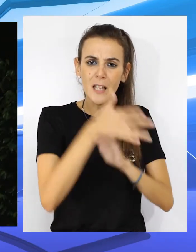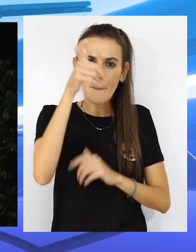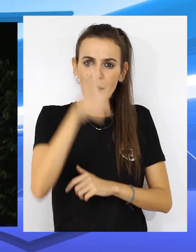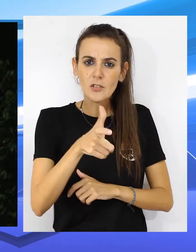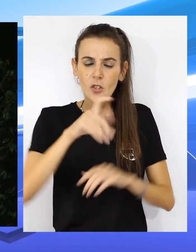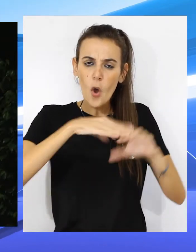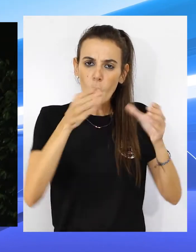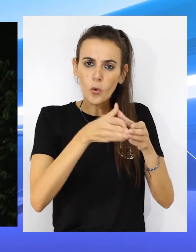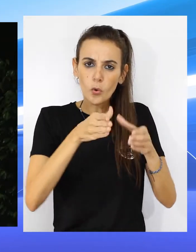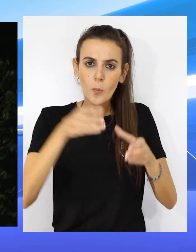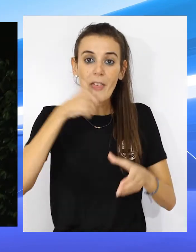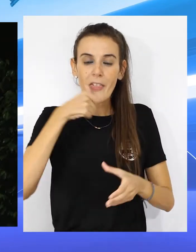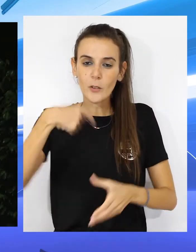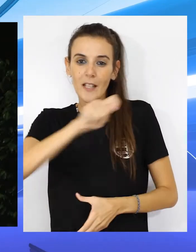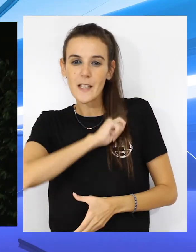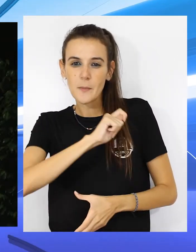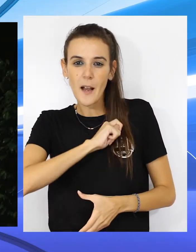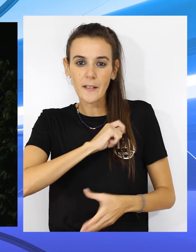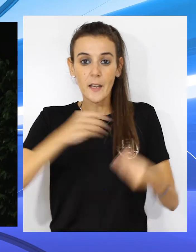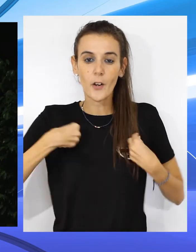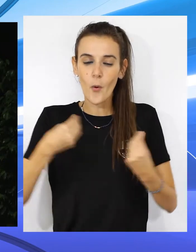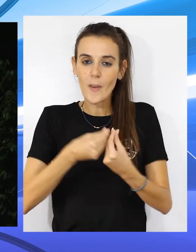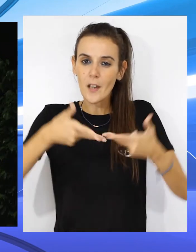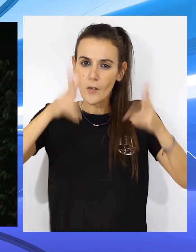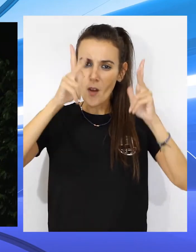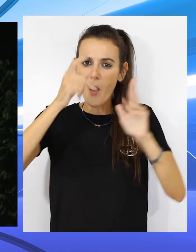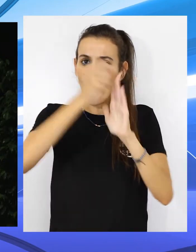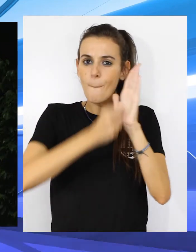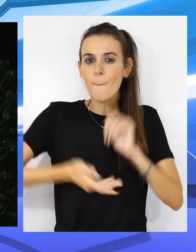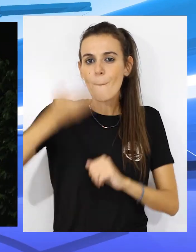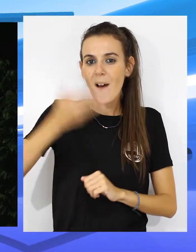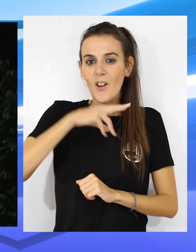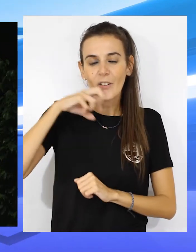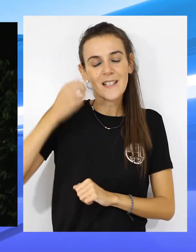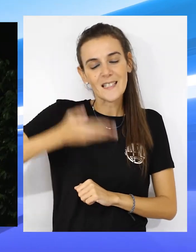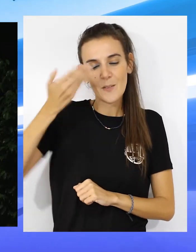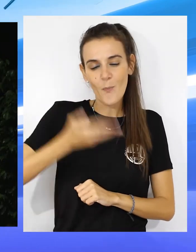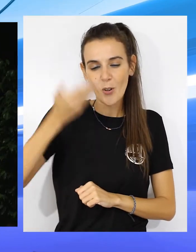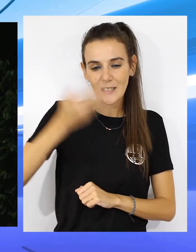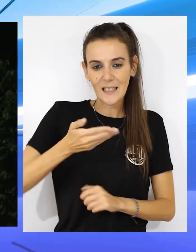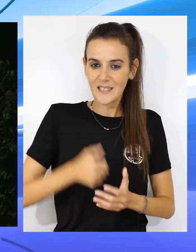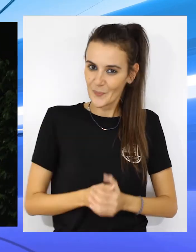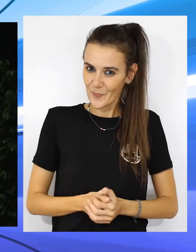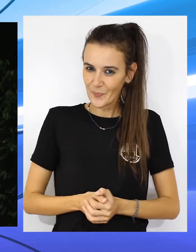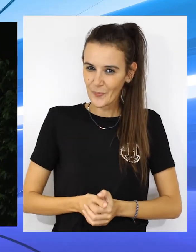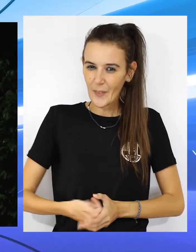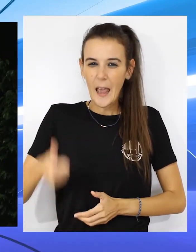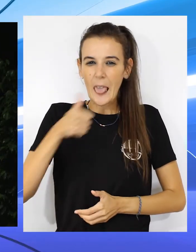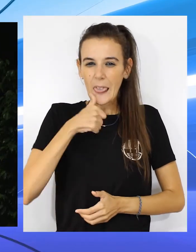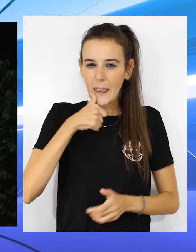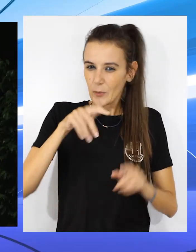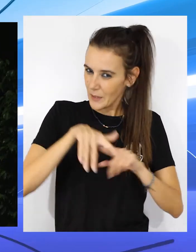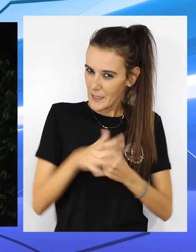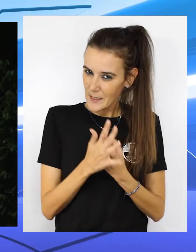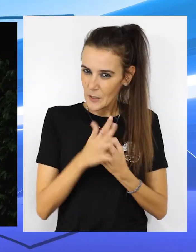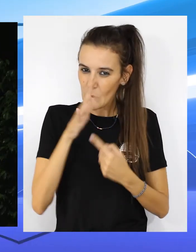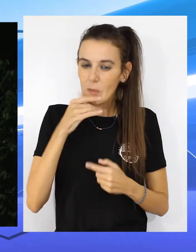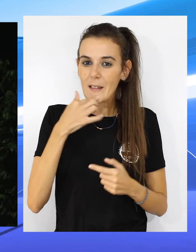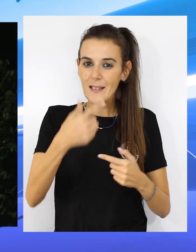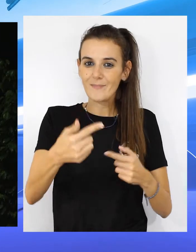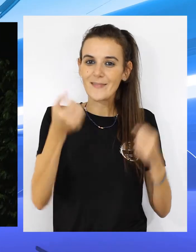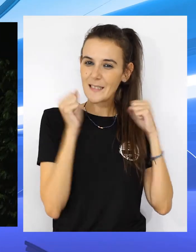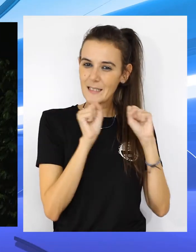relieve la españolidad de Ceuta y sus valores de convivencia y libertad. Ceuta es un lugar en el que